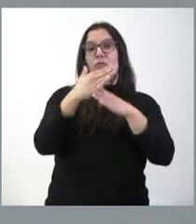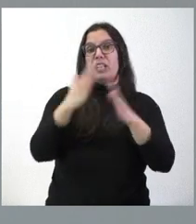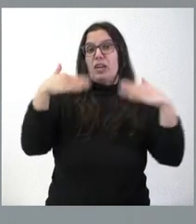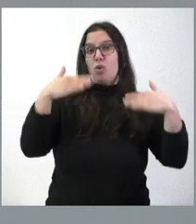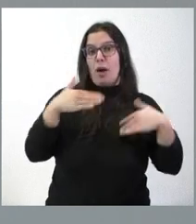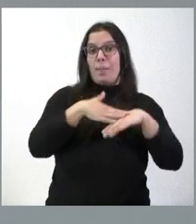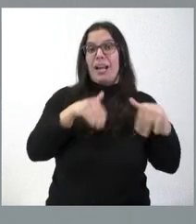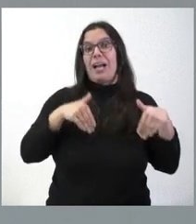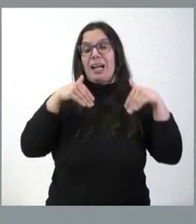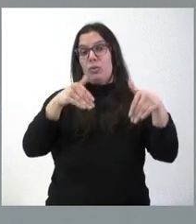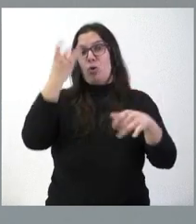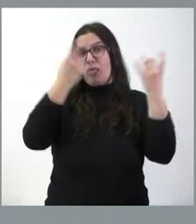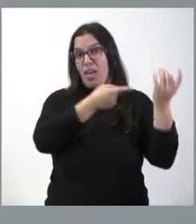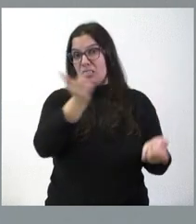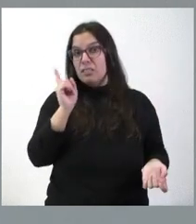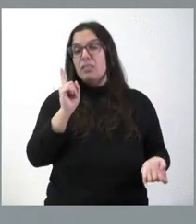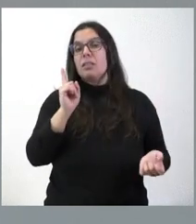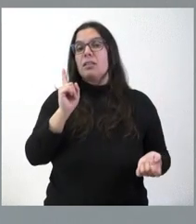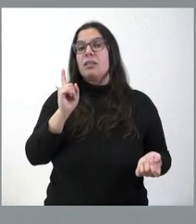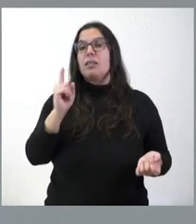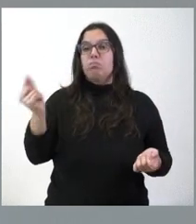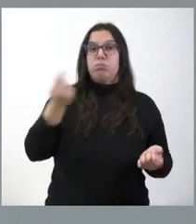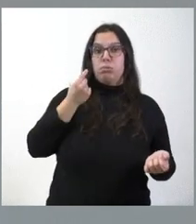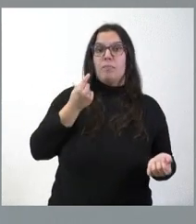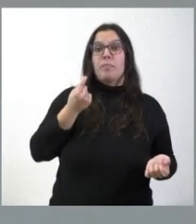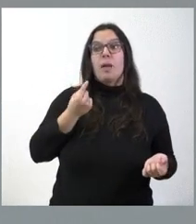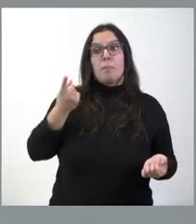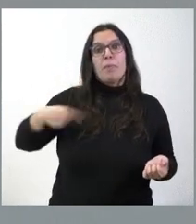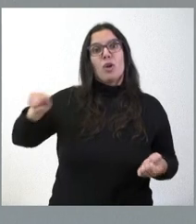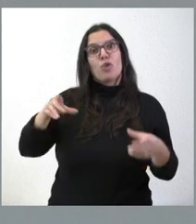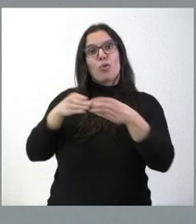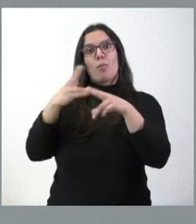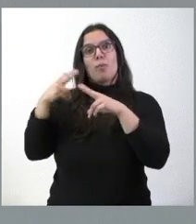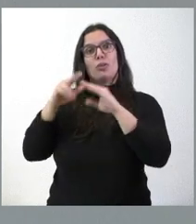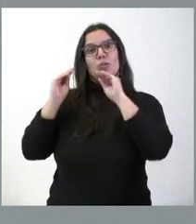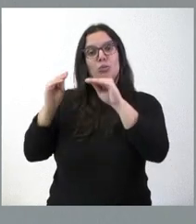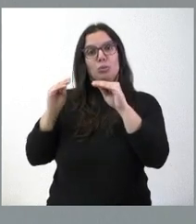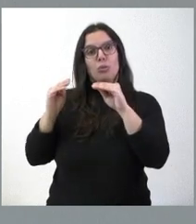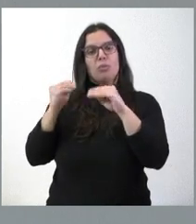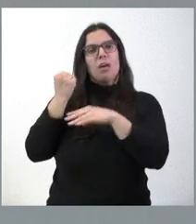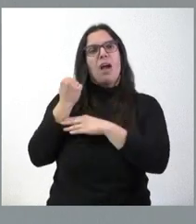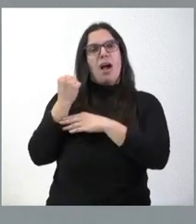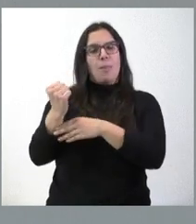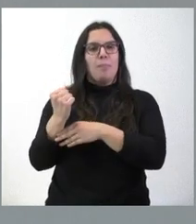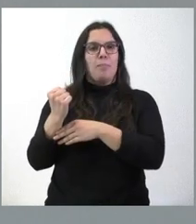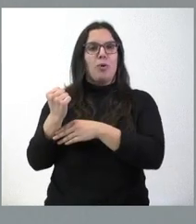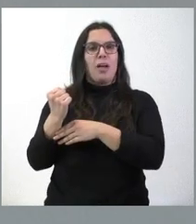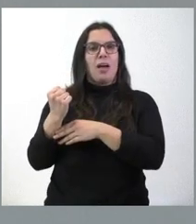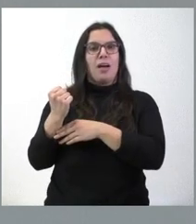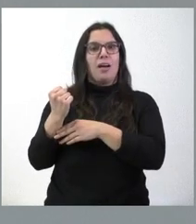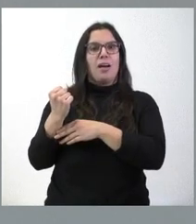alguna de estas iniciativas, cuando además es algún partido político que apoya a quien sí tiene en su mano en el BOE,